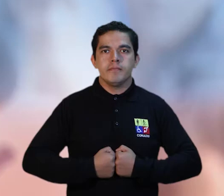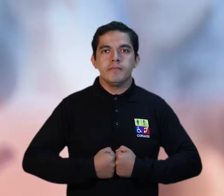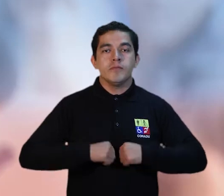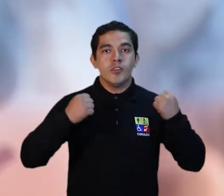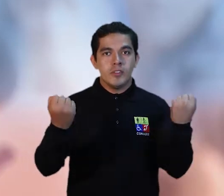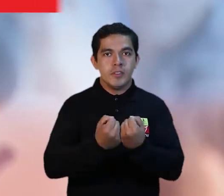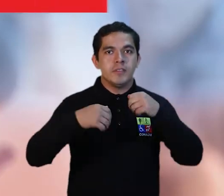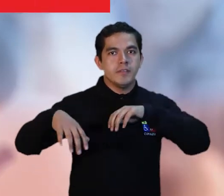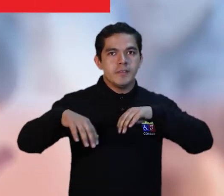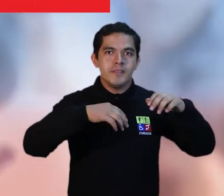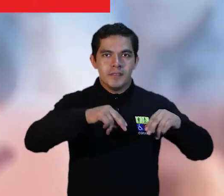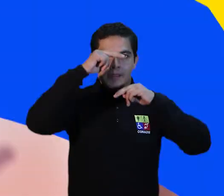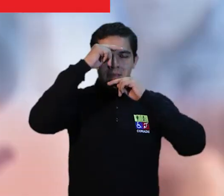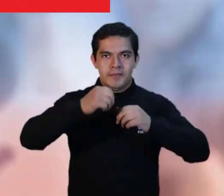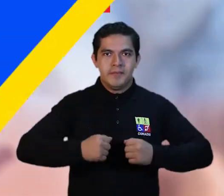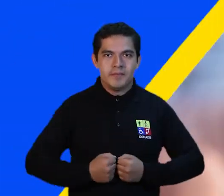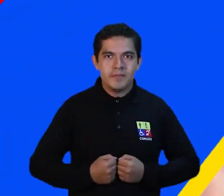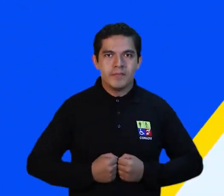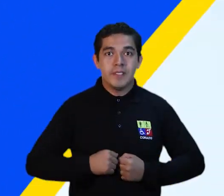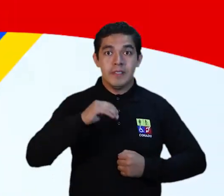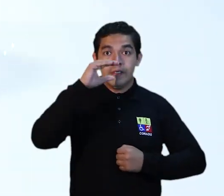Sociedad Viva TV